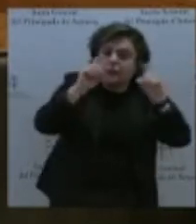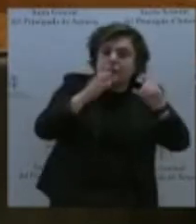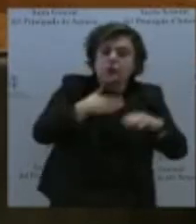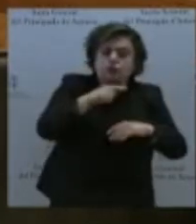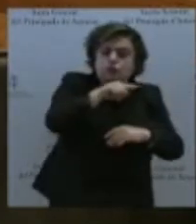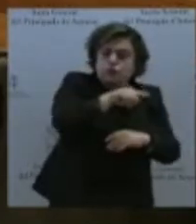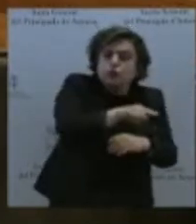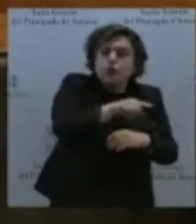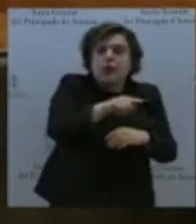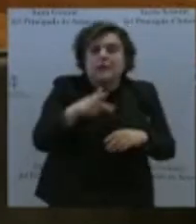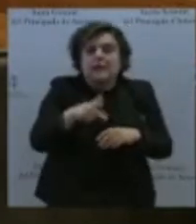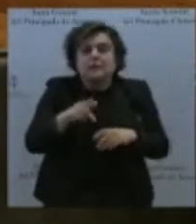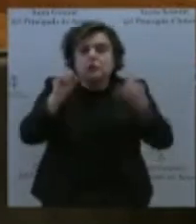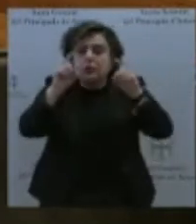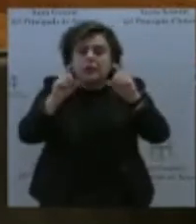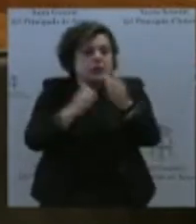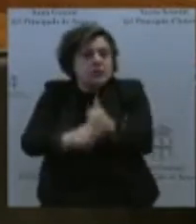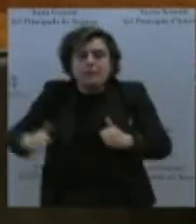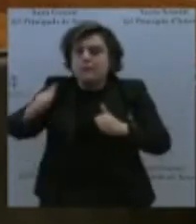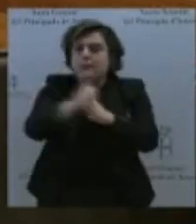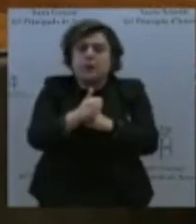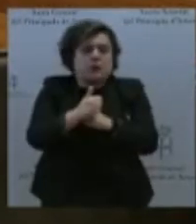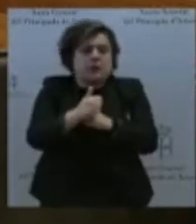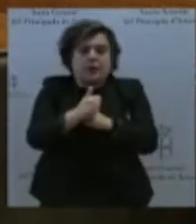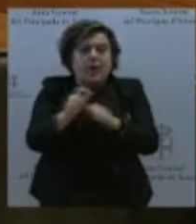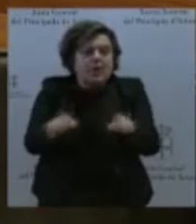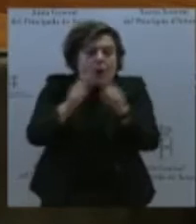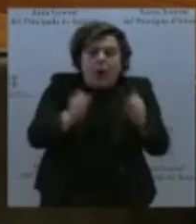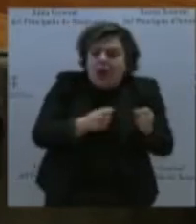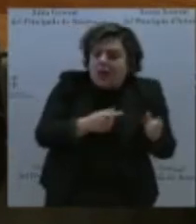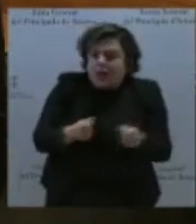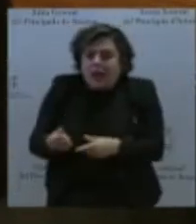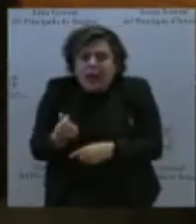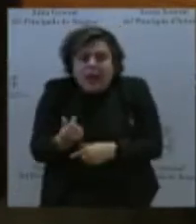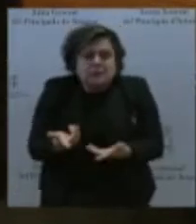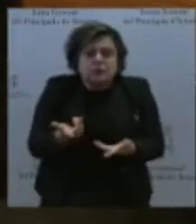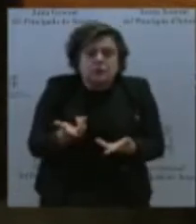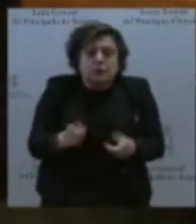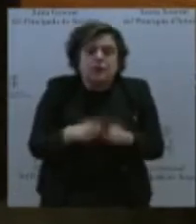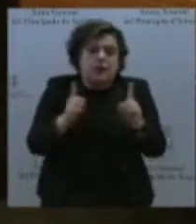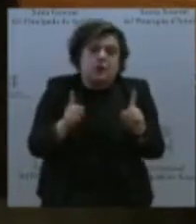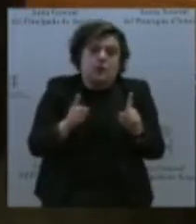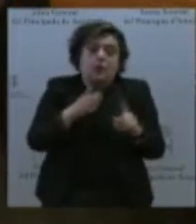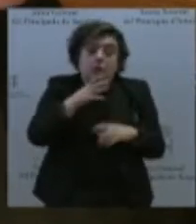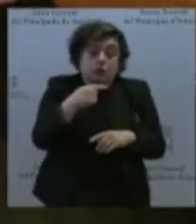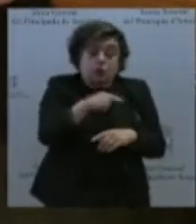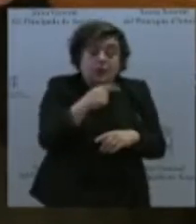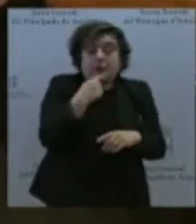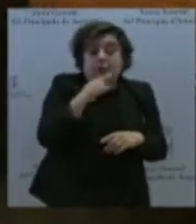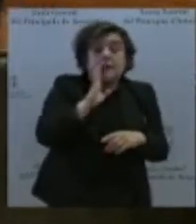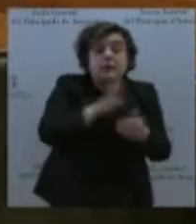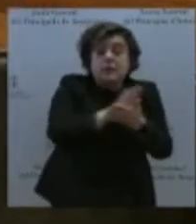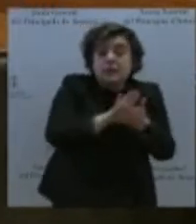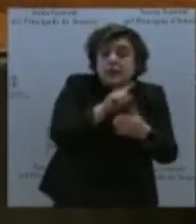por encima, incluso del gasto. Porque, como usted bien dijo, las políticas de izquierdas no vienen a lucrarse con el dinero público, si lo hace la